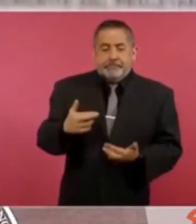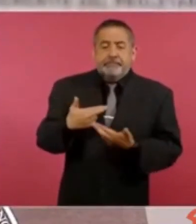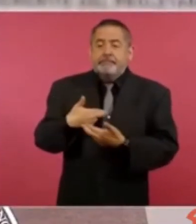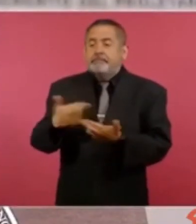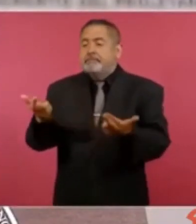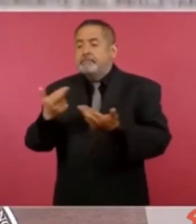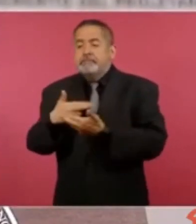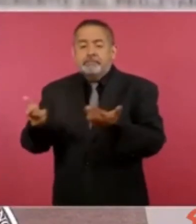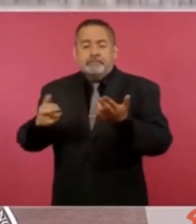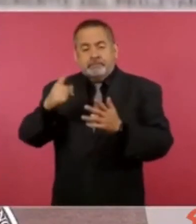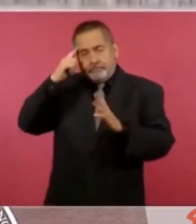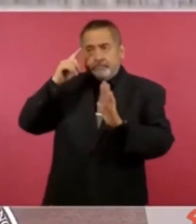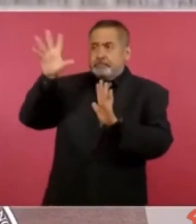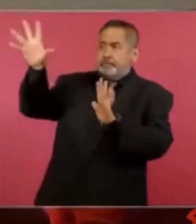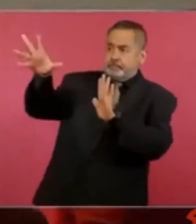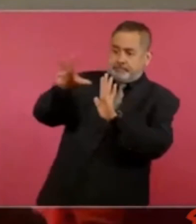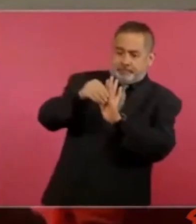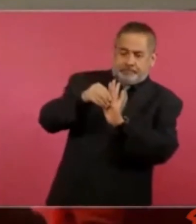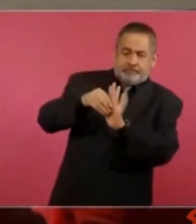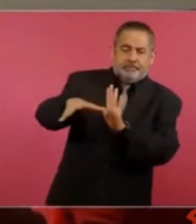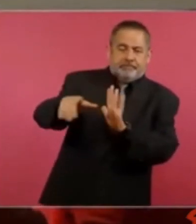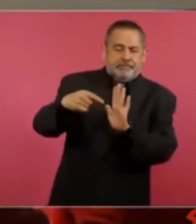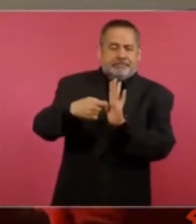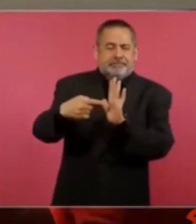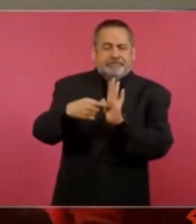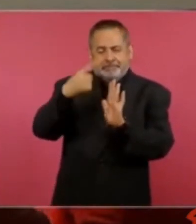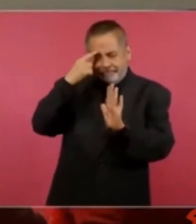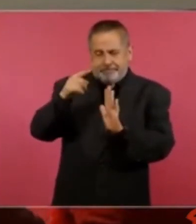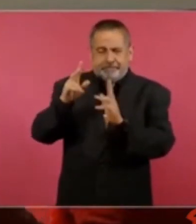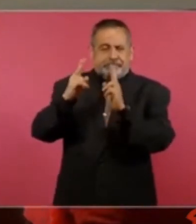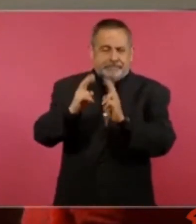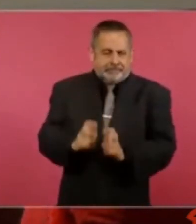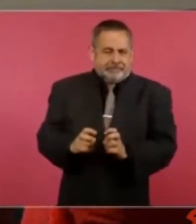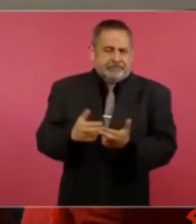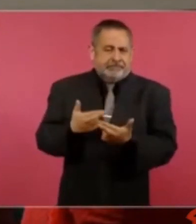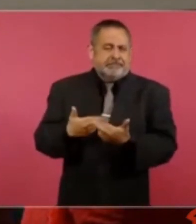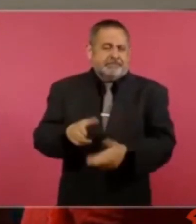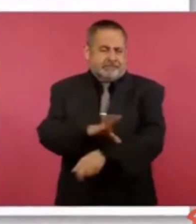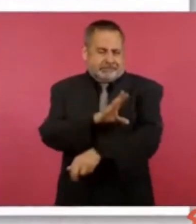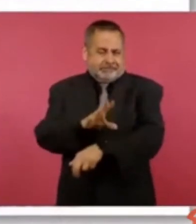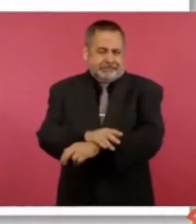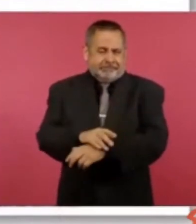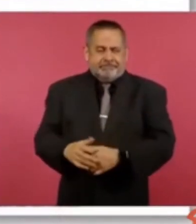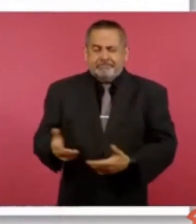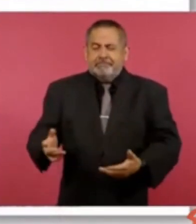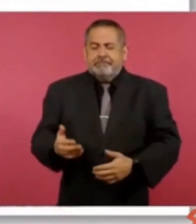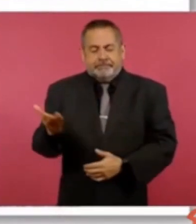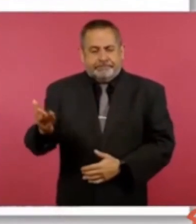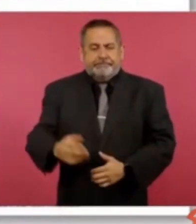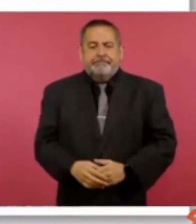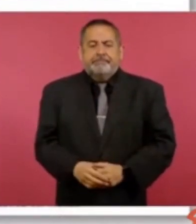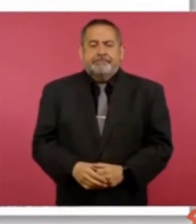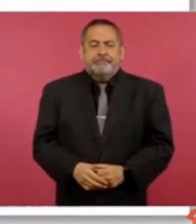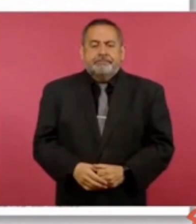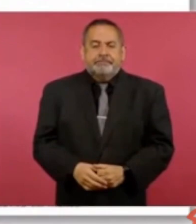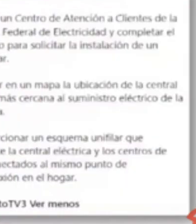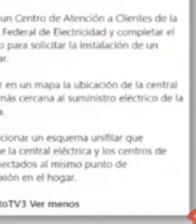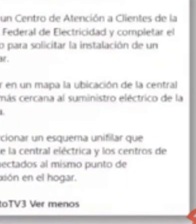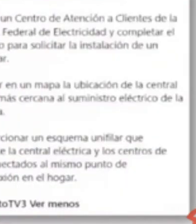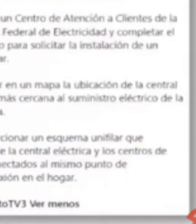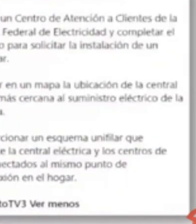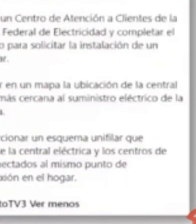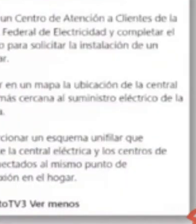solares. El medio digital Infobae, que está entre uno de los más vistos de México,